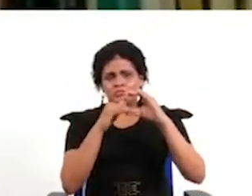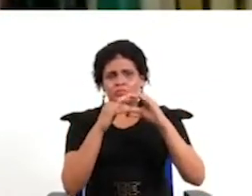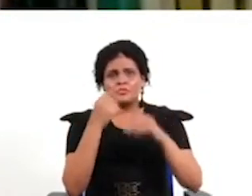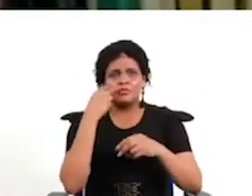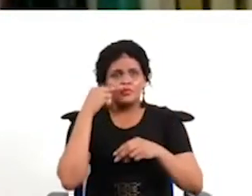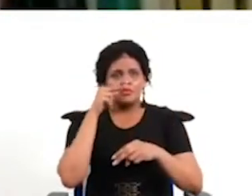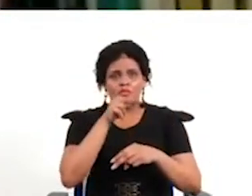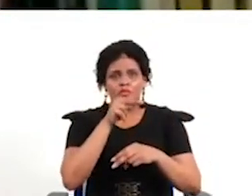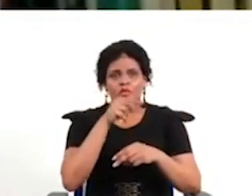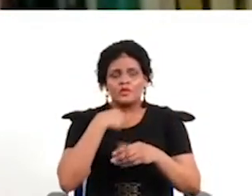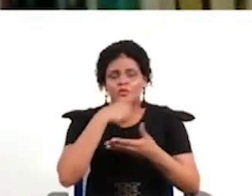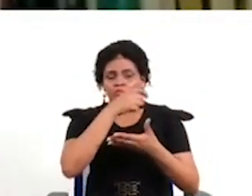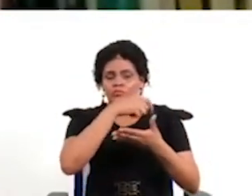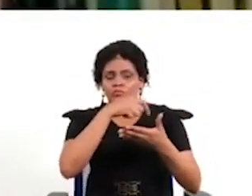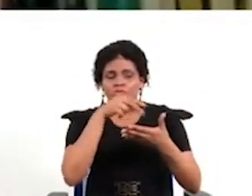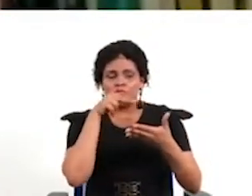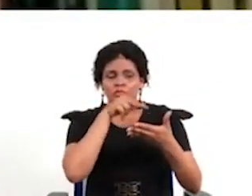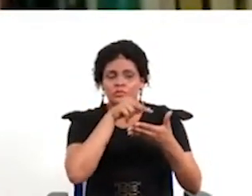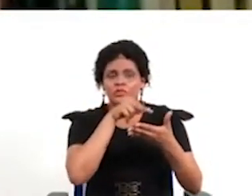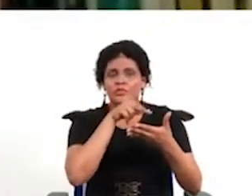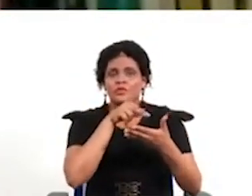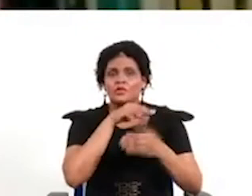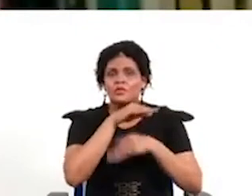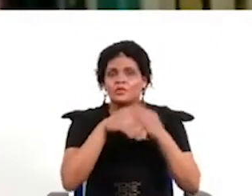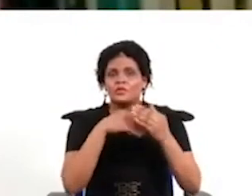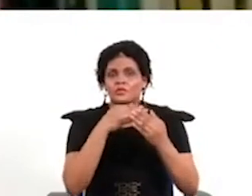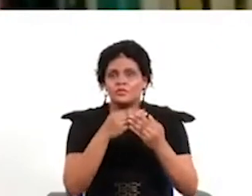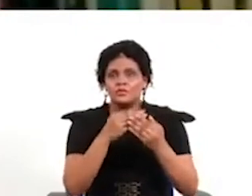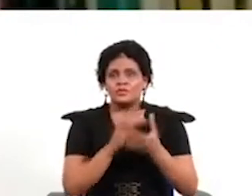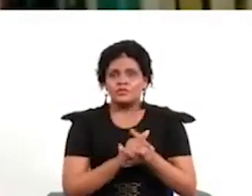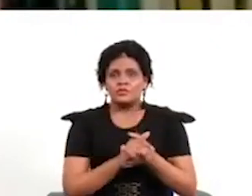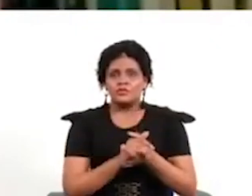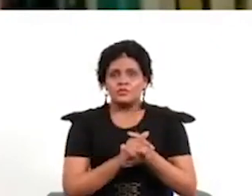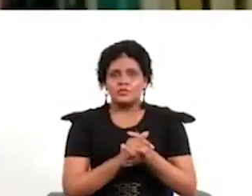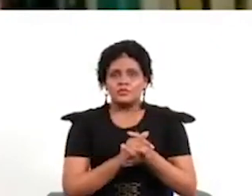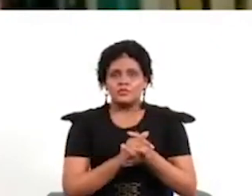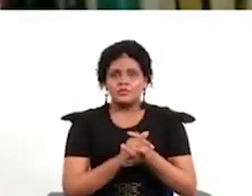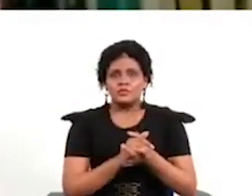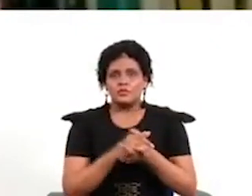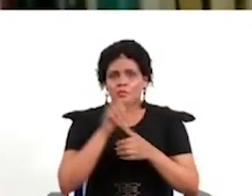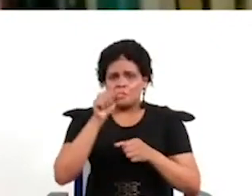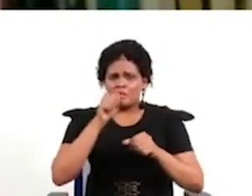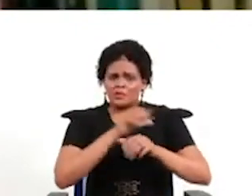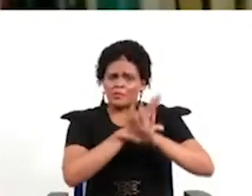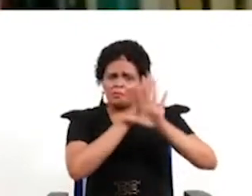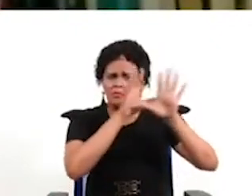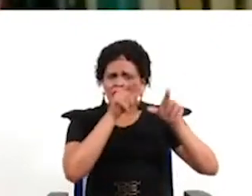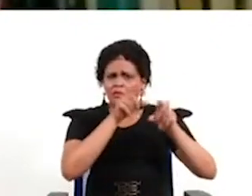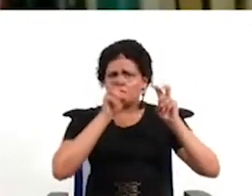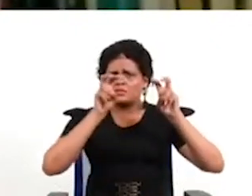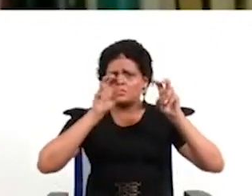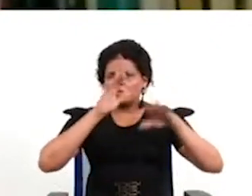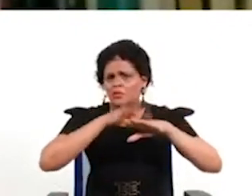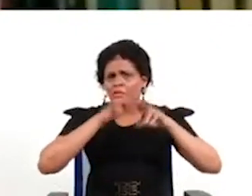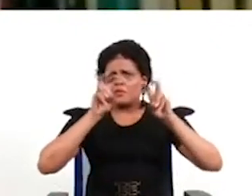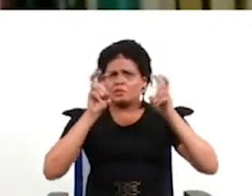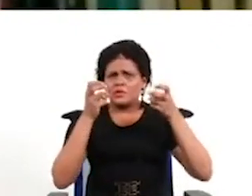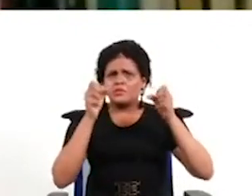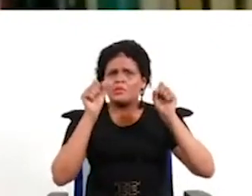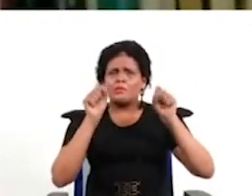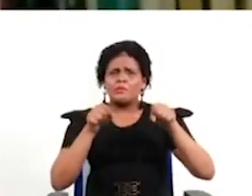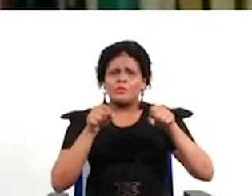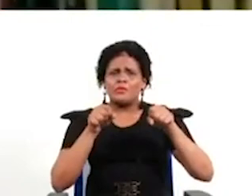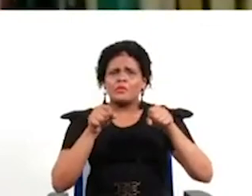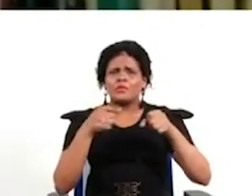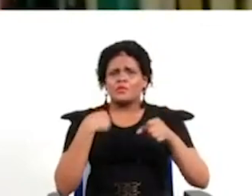ahí en twitter soy huelpita es mi usuario si quieren ampliar sobre estos temas mis trabajos o los de otros